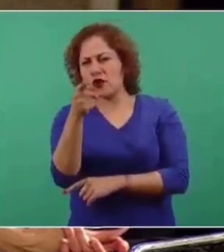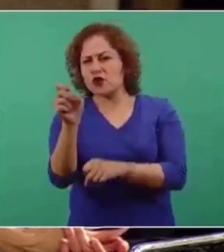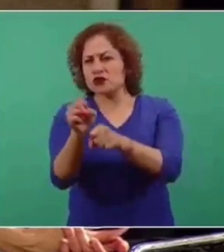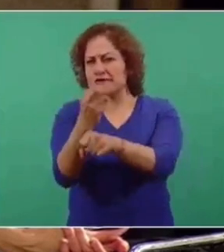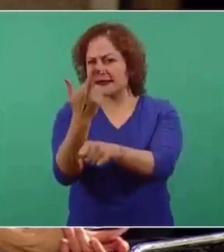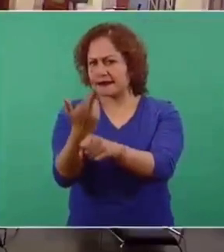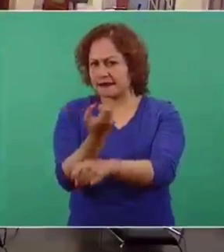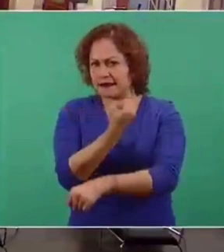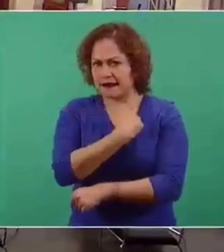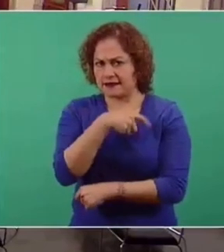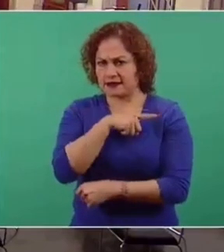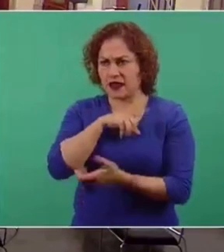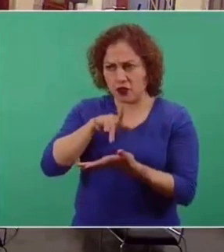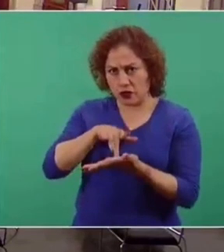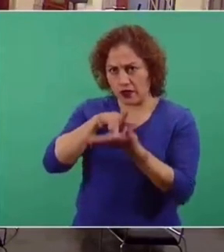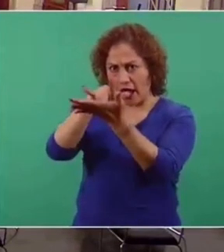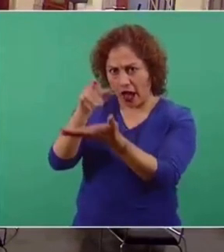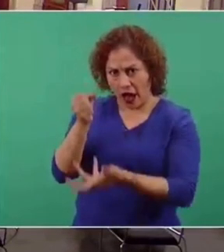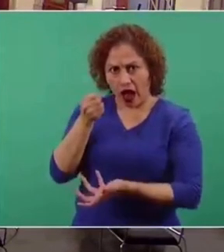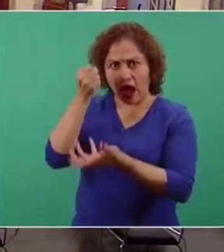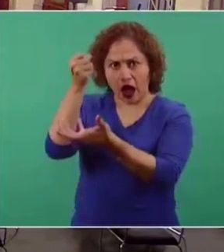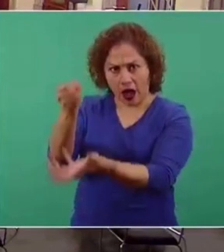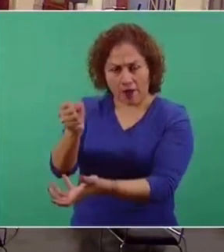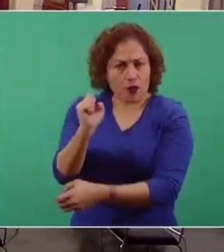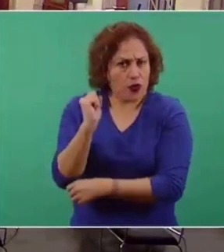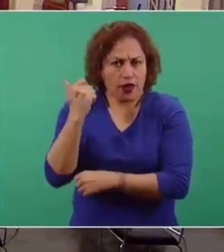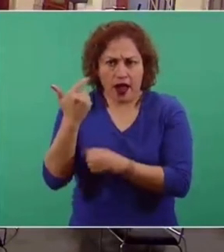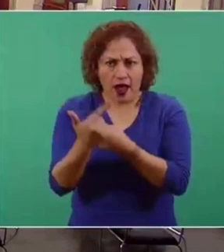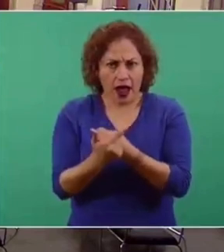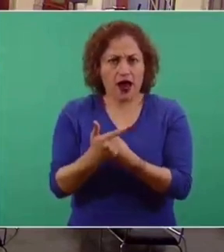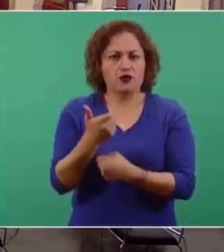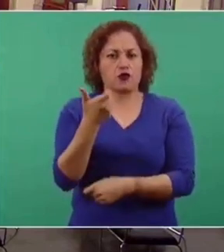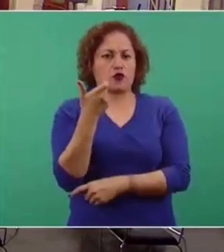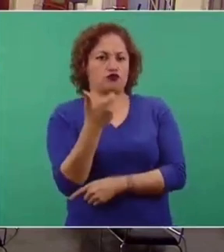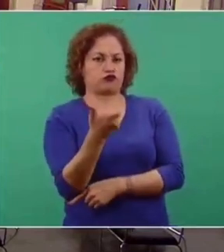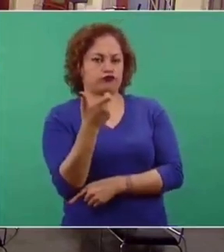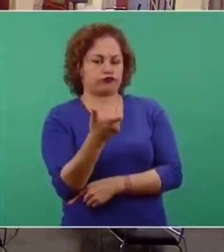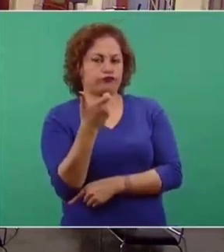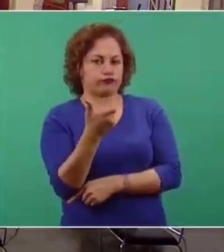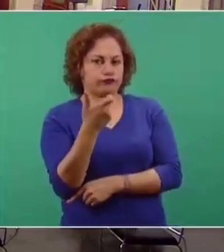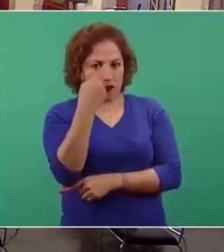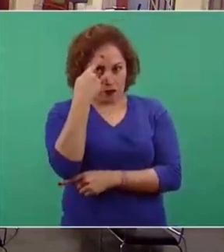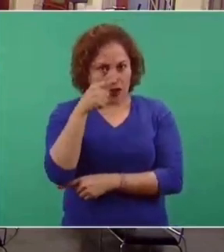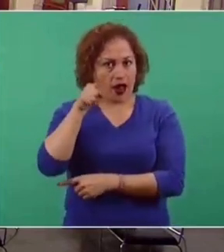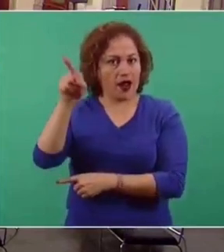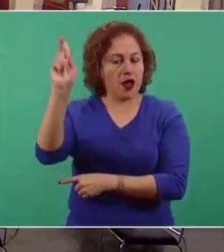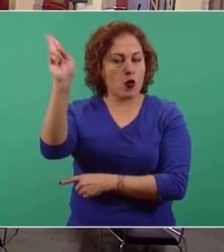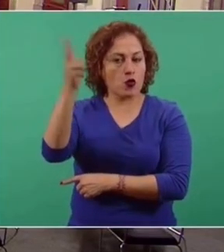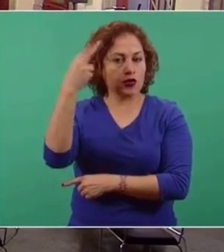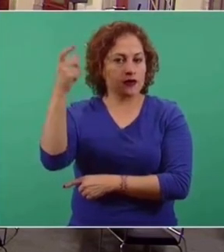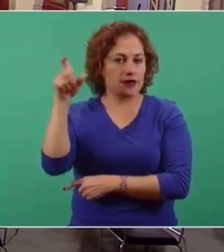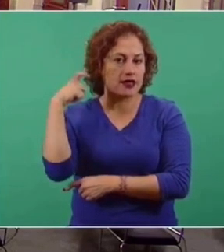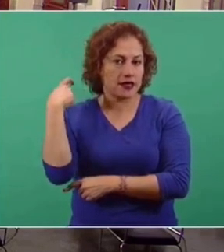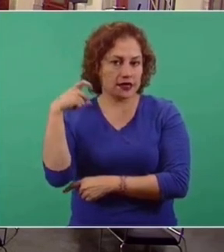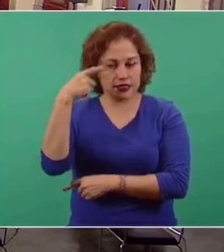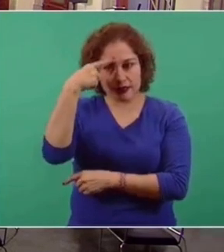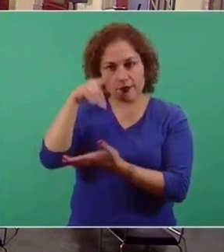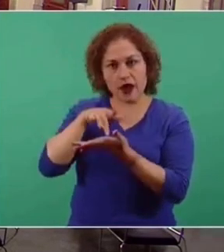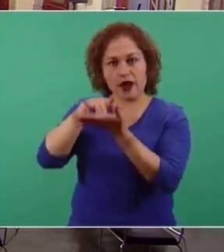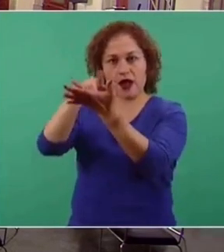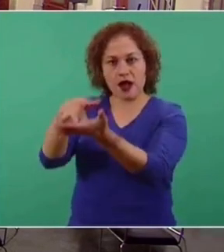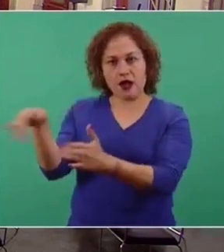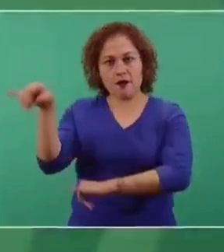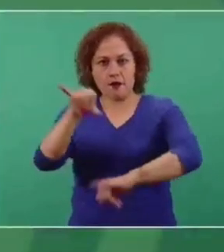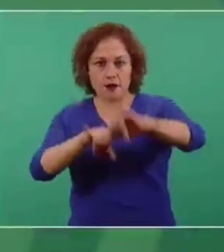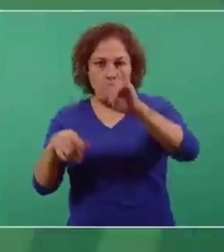universidad? ¿Algún programa de apoyo para la universidad? económico, financiero para la Universidad de Querétaro para desarrollar la vacuna? Para el